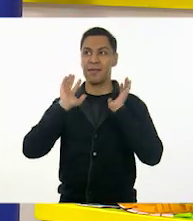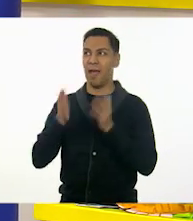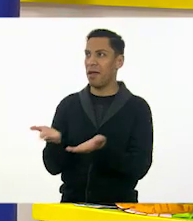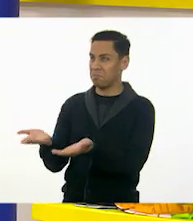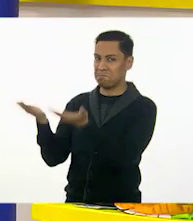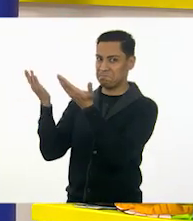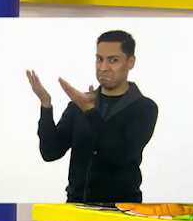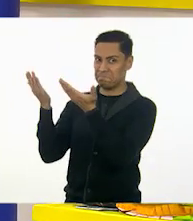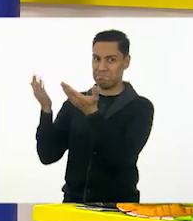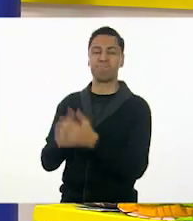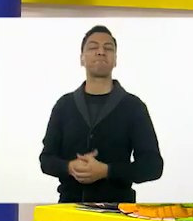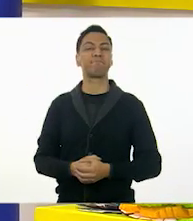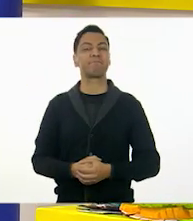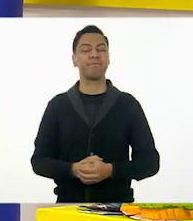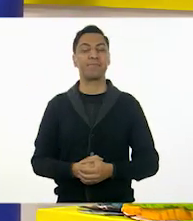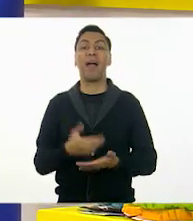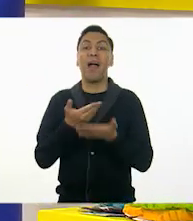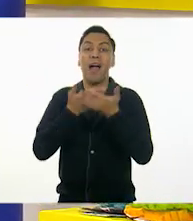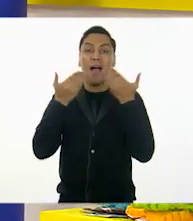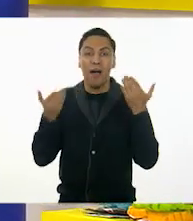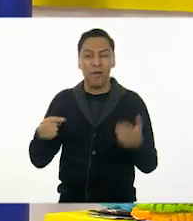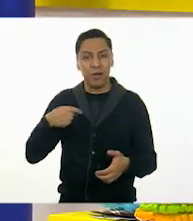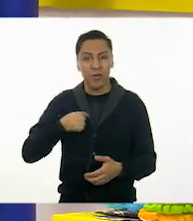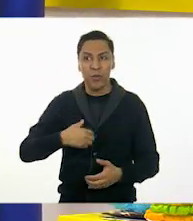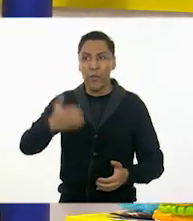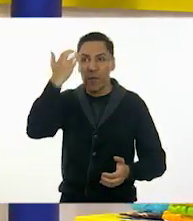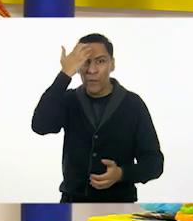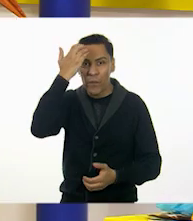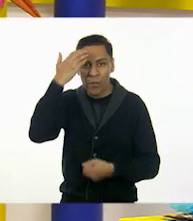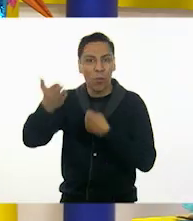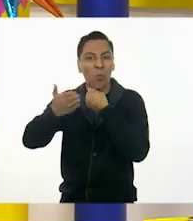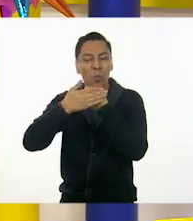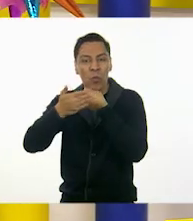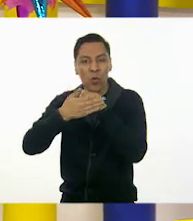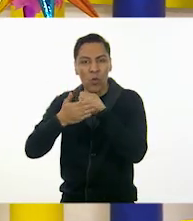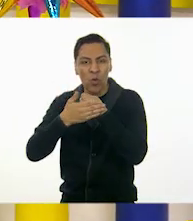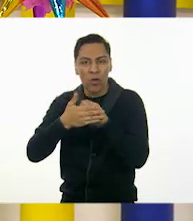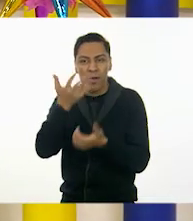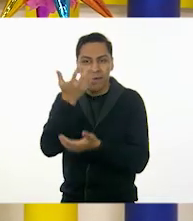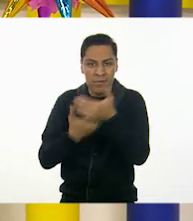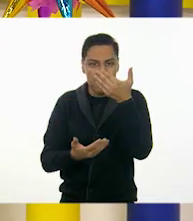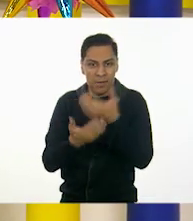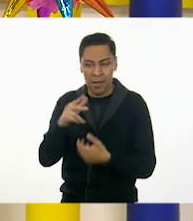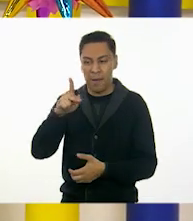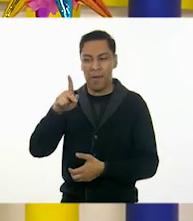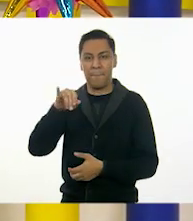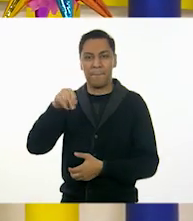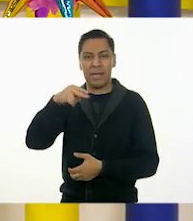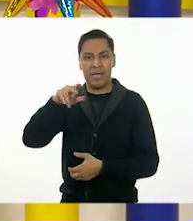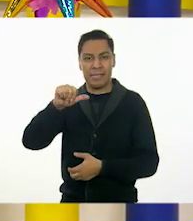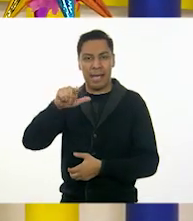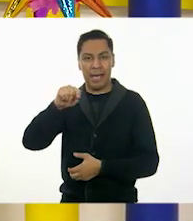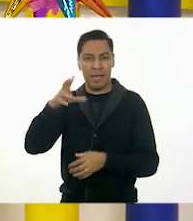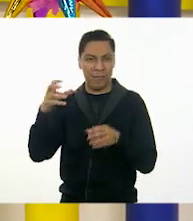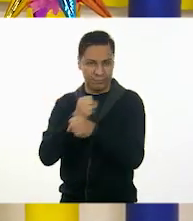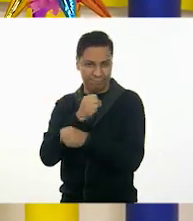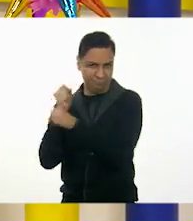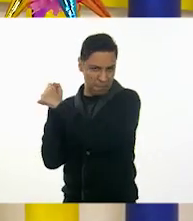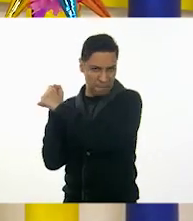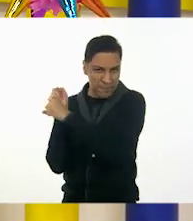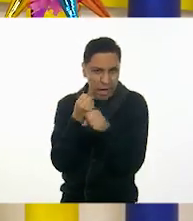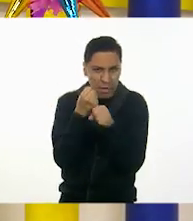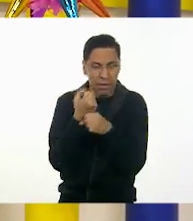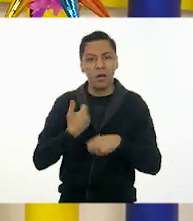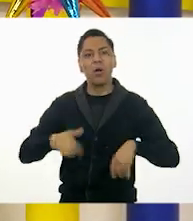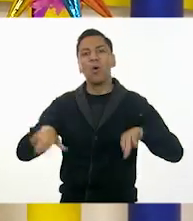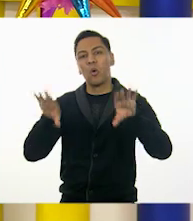qué les puedo decir. Ahora mis conocimientos para poder realizar piñatas ya se incrementaron, ya tengo más herramientas, ya sé cómo pueden lucir